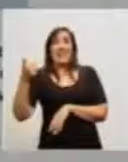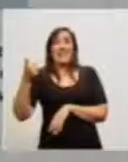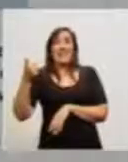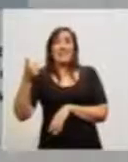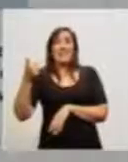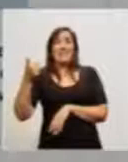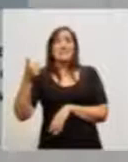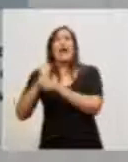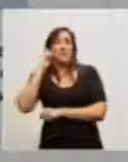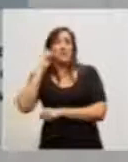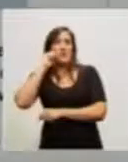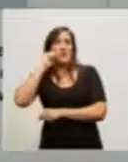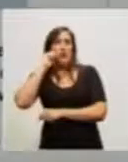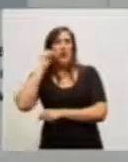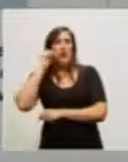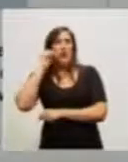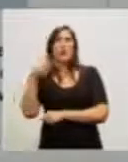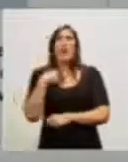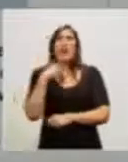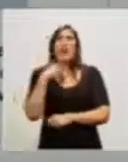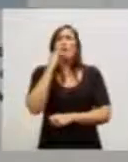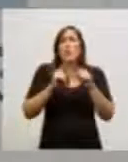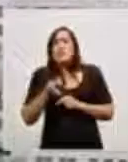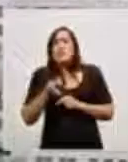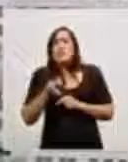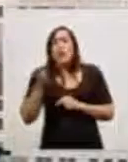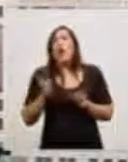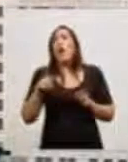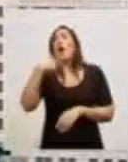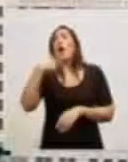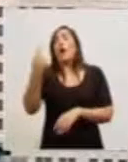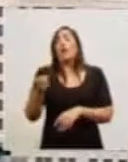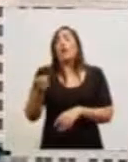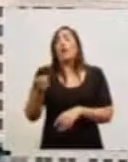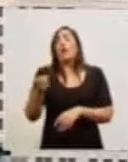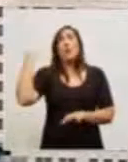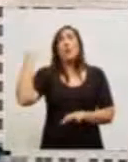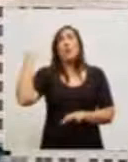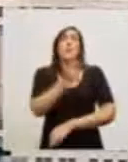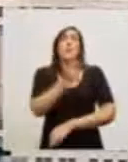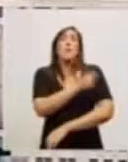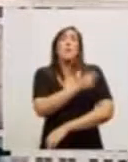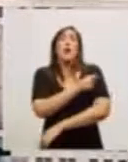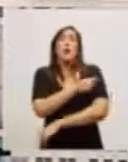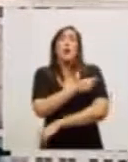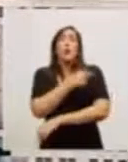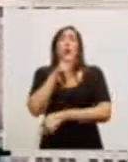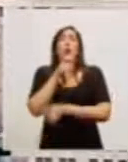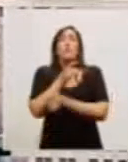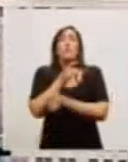Todo esto que parecen cifras, la vacunación antigripal, bueno, ni hablar, yo me acuerdo de aquella semana, año 2013,